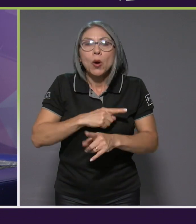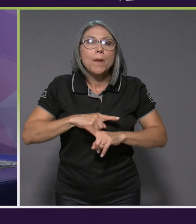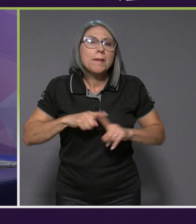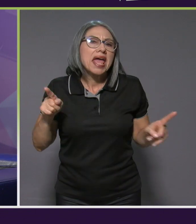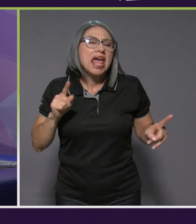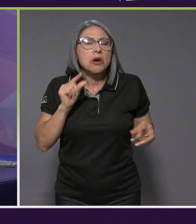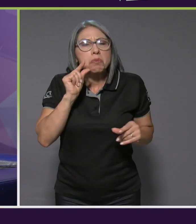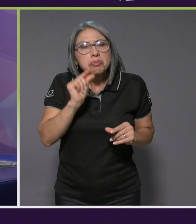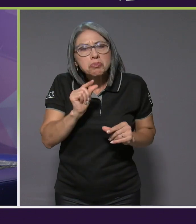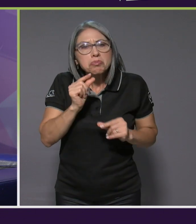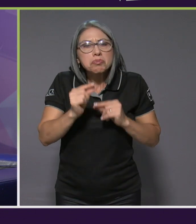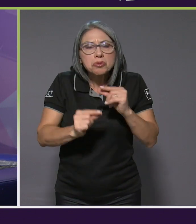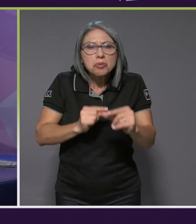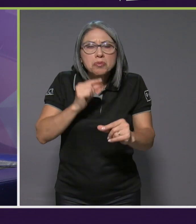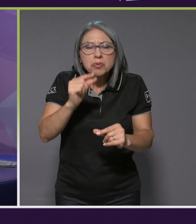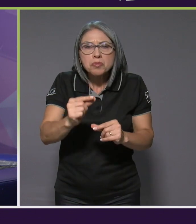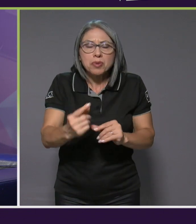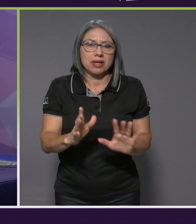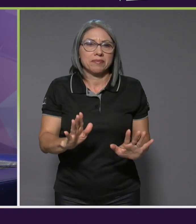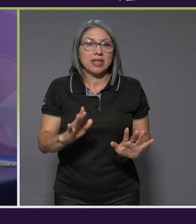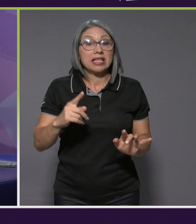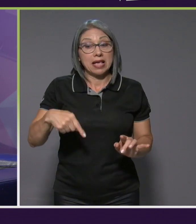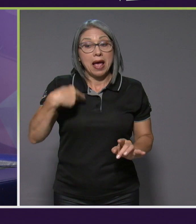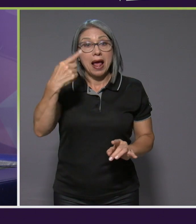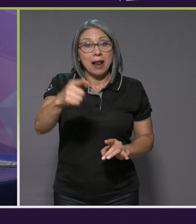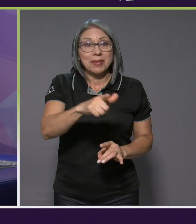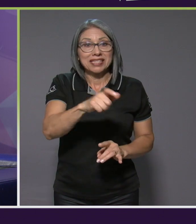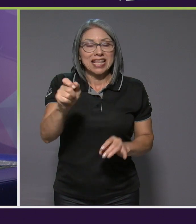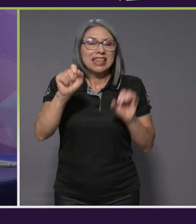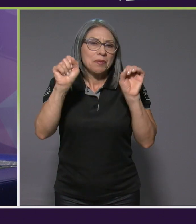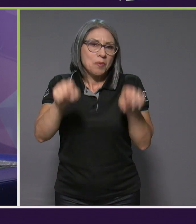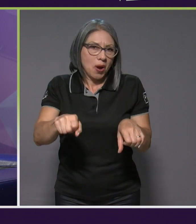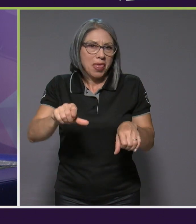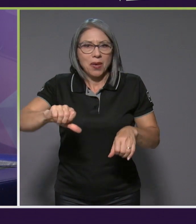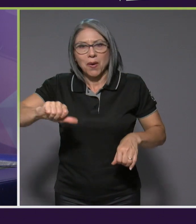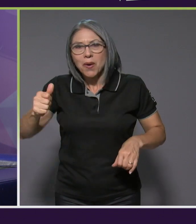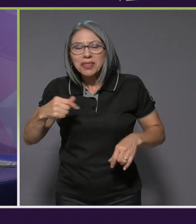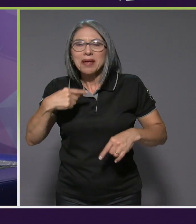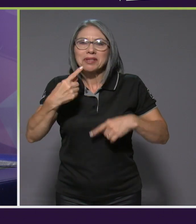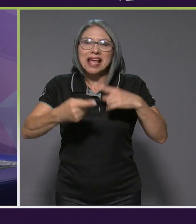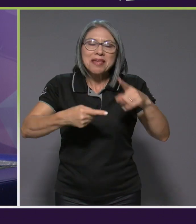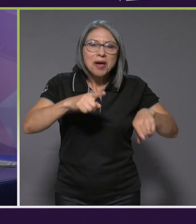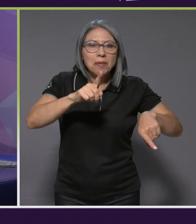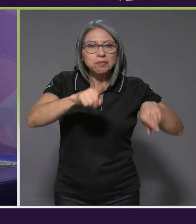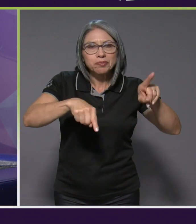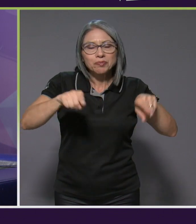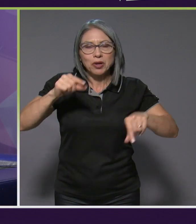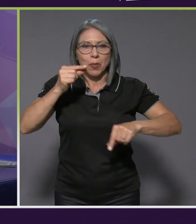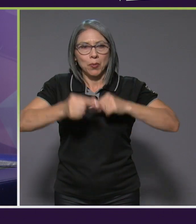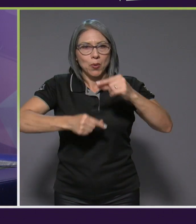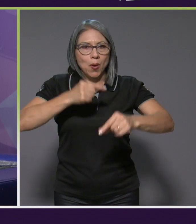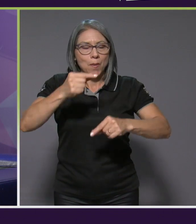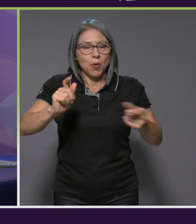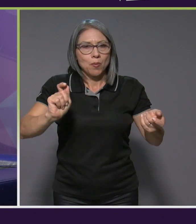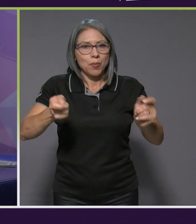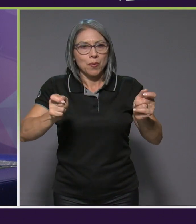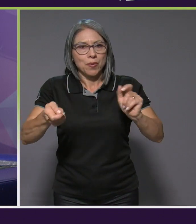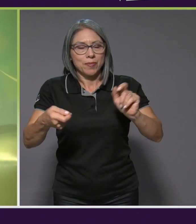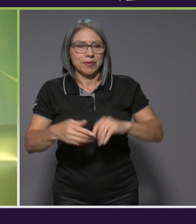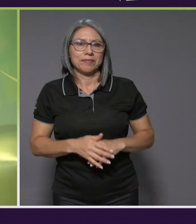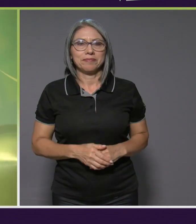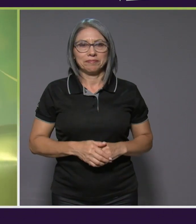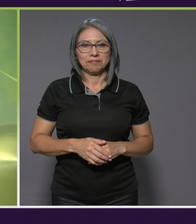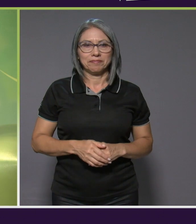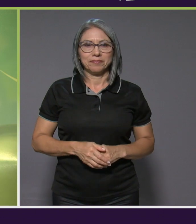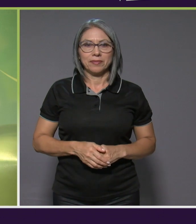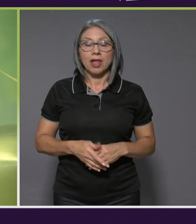introduciendo, perfecto. Si ya al mes siguiente puedo meter otra más, perfecto, ¿verdad? Entonces, ir como poco a poco haciendo estos cambios. Y